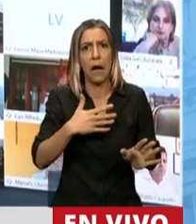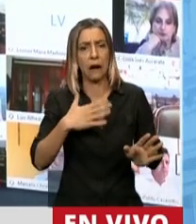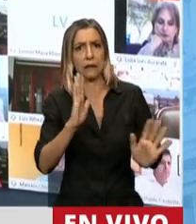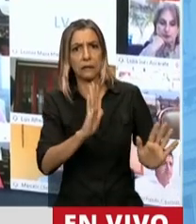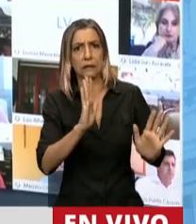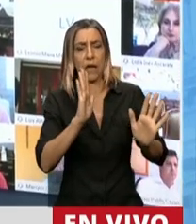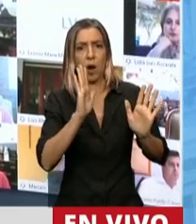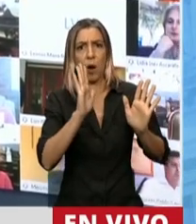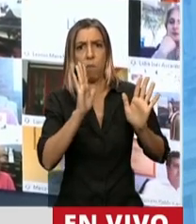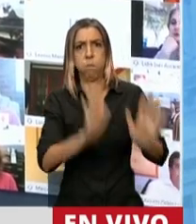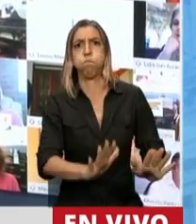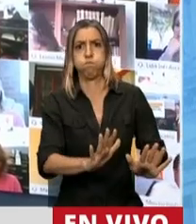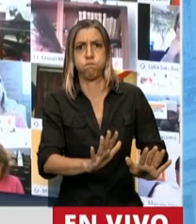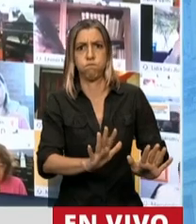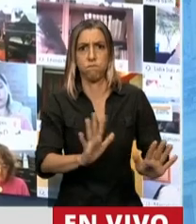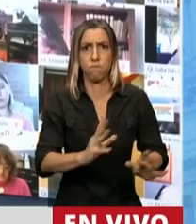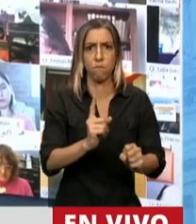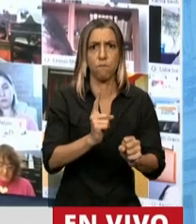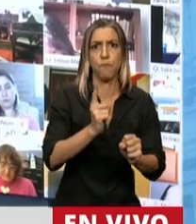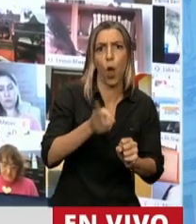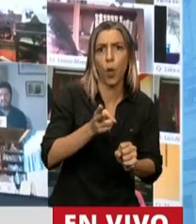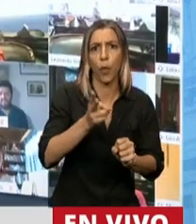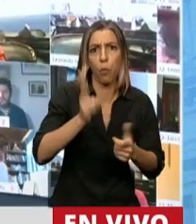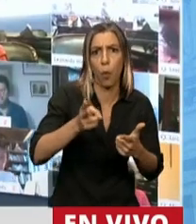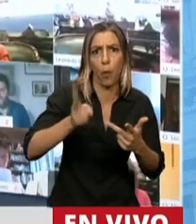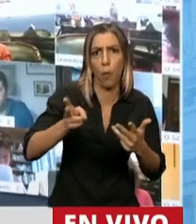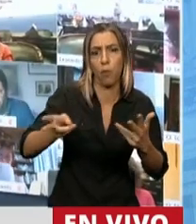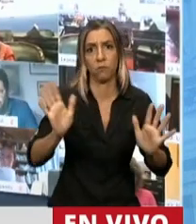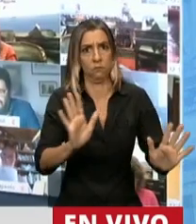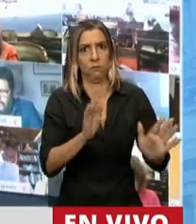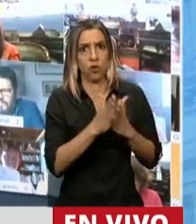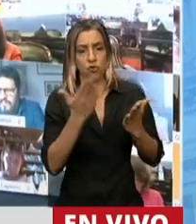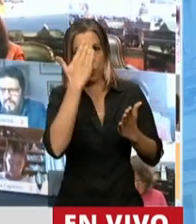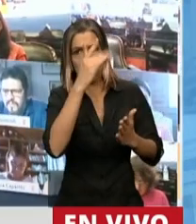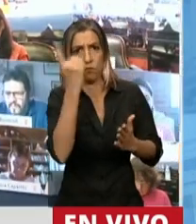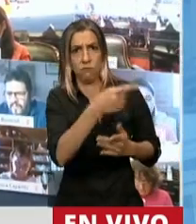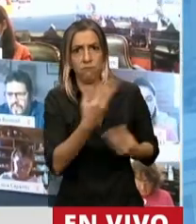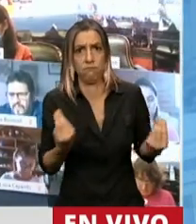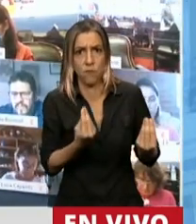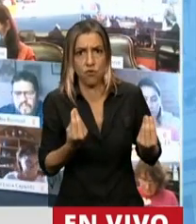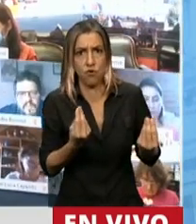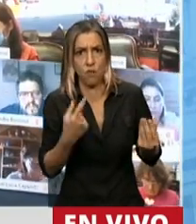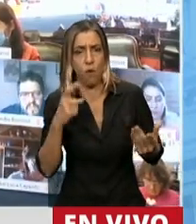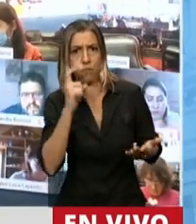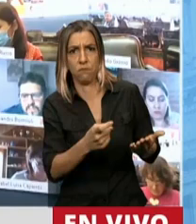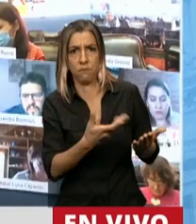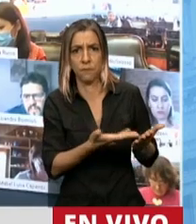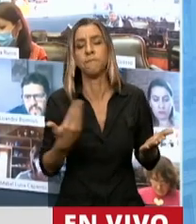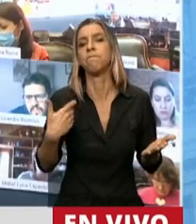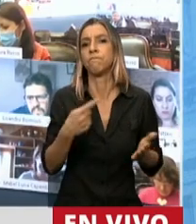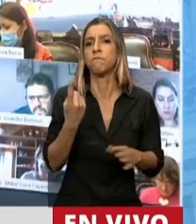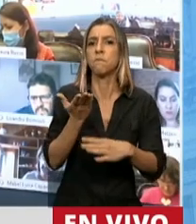de la Constitución Nacional. Señor Presidente, veo afectada la función de todo el cuerpo, ya que en una provincia hay